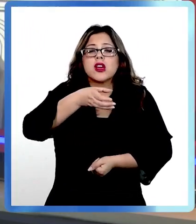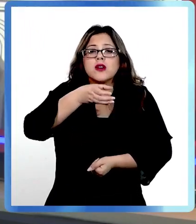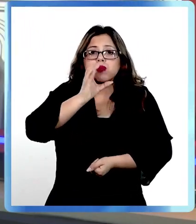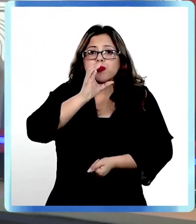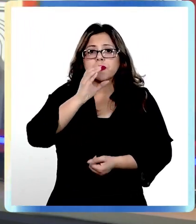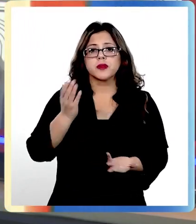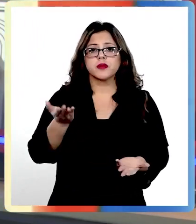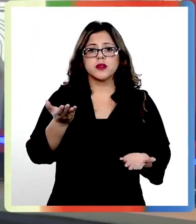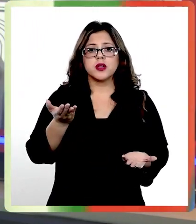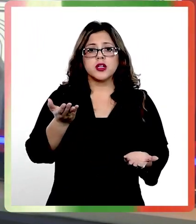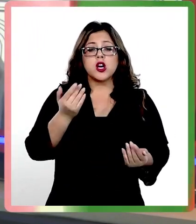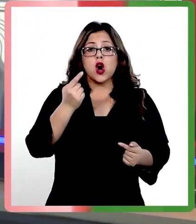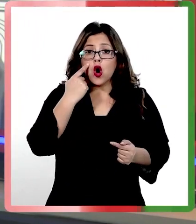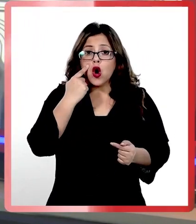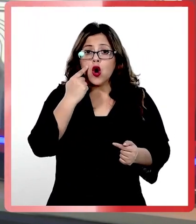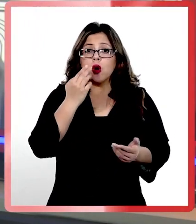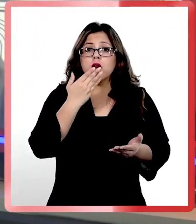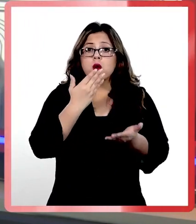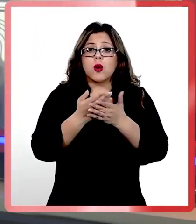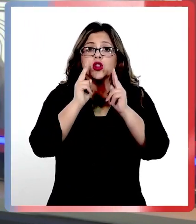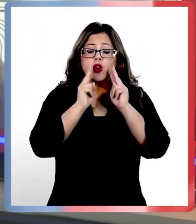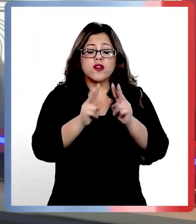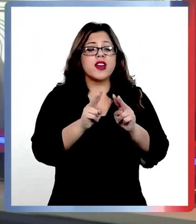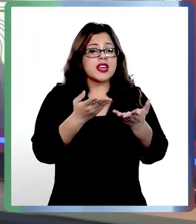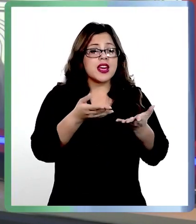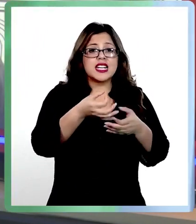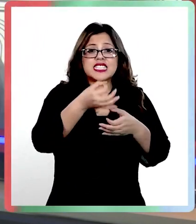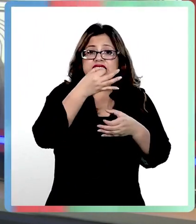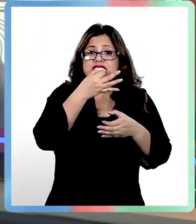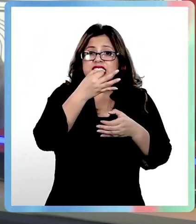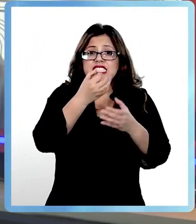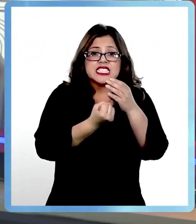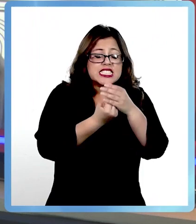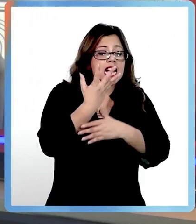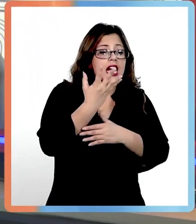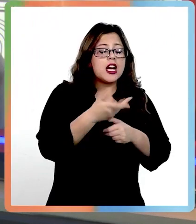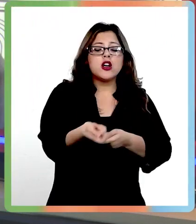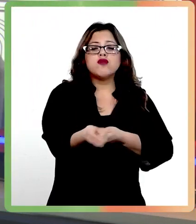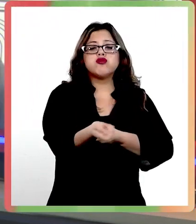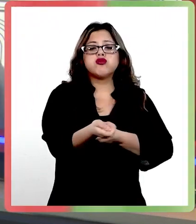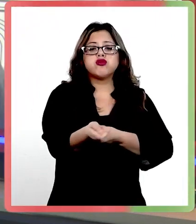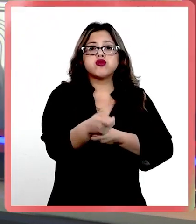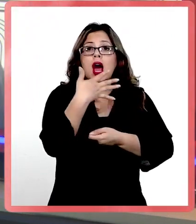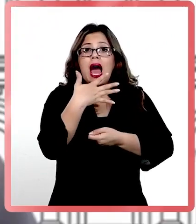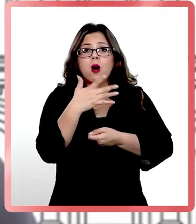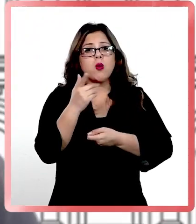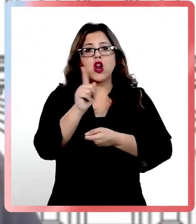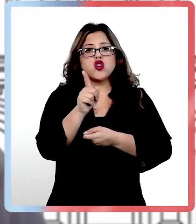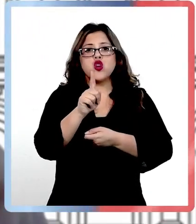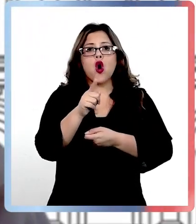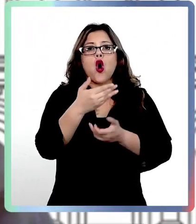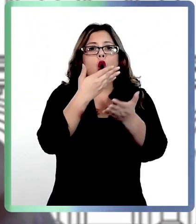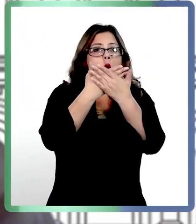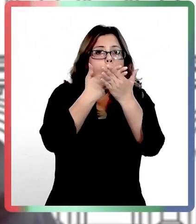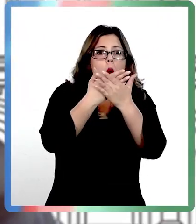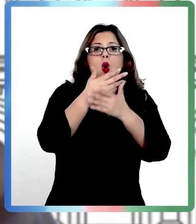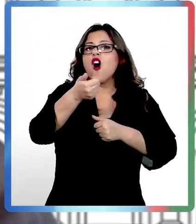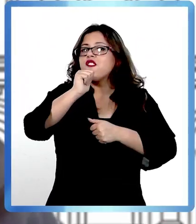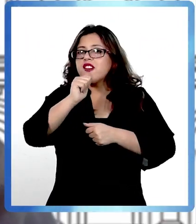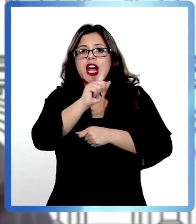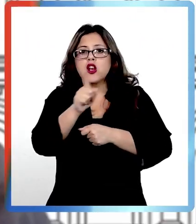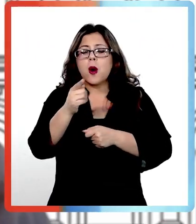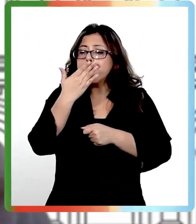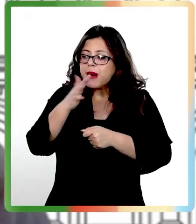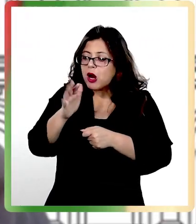Y esto yo siempre lo digo. Cuando usted riega sus plantas y el pasto, usted lo riega con agua. No lo riega ni con jugos ni con bebidas. Entonces,